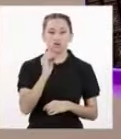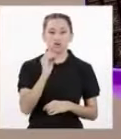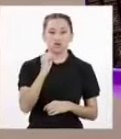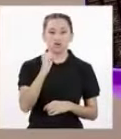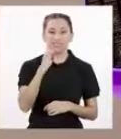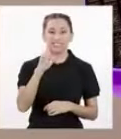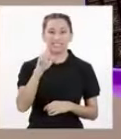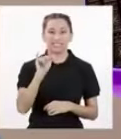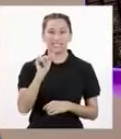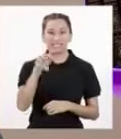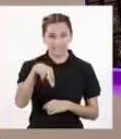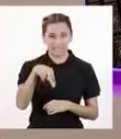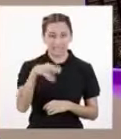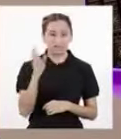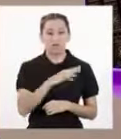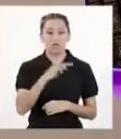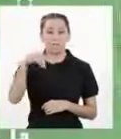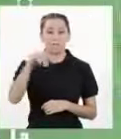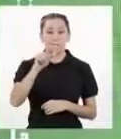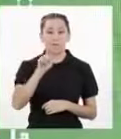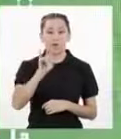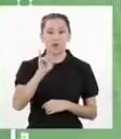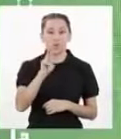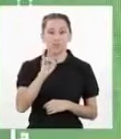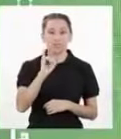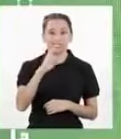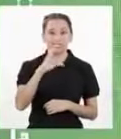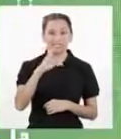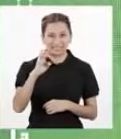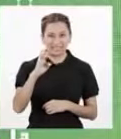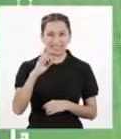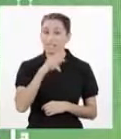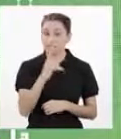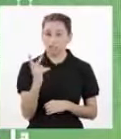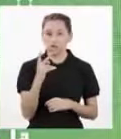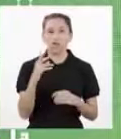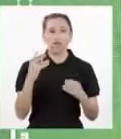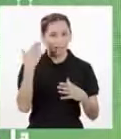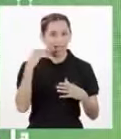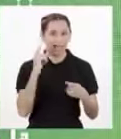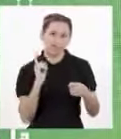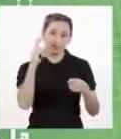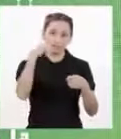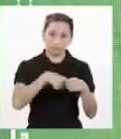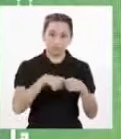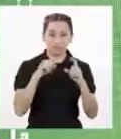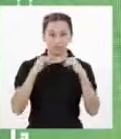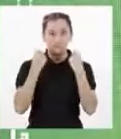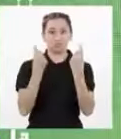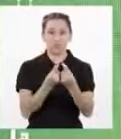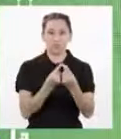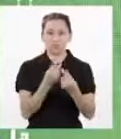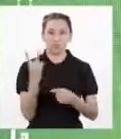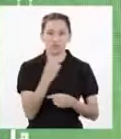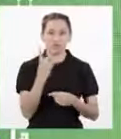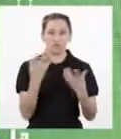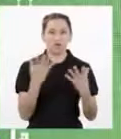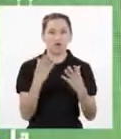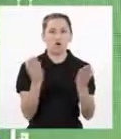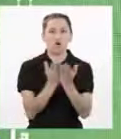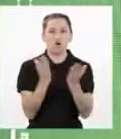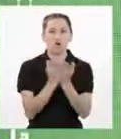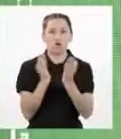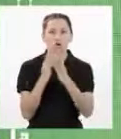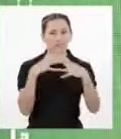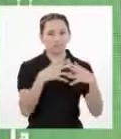Franklin Otro fue Maurice Wilkins Ellos también son miembros de este equipo Eran cristalógrafos del King's College en Londres